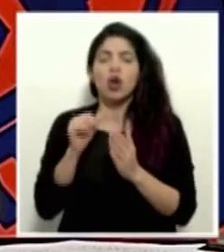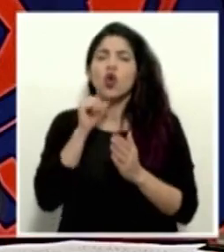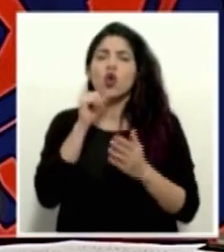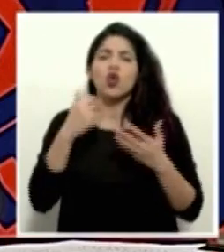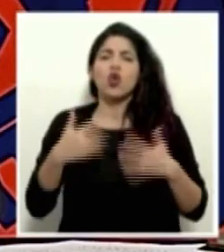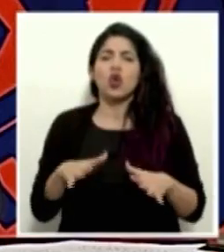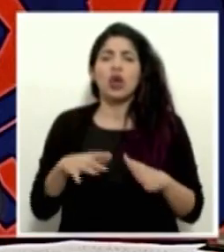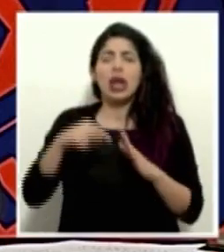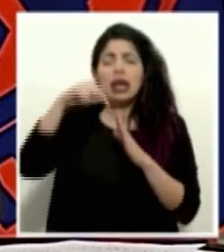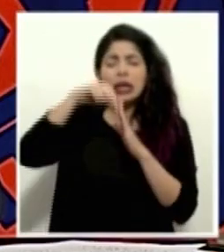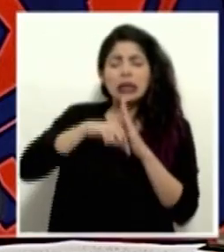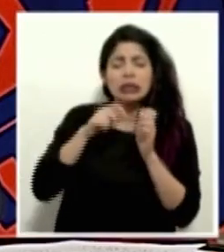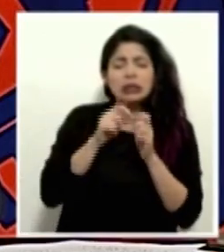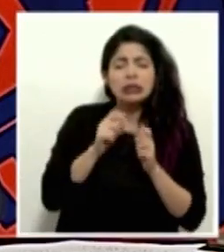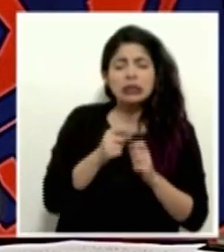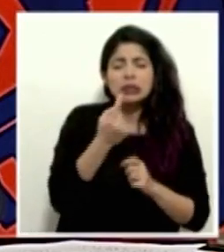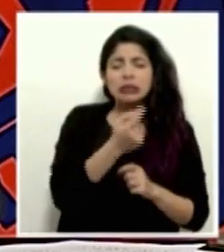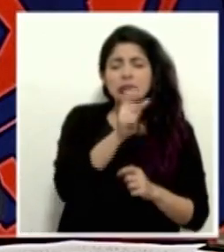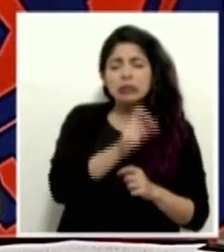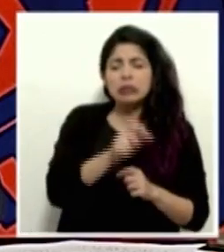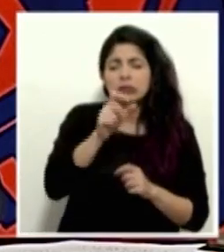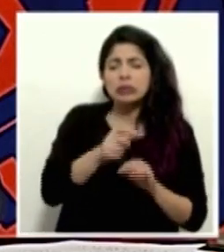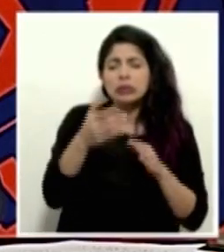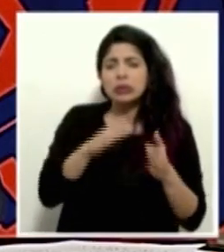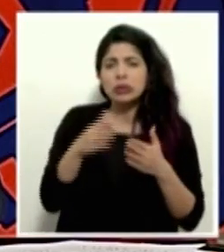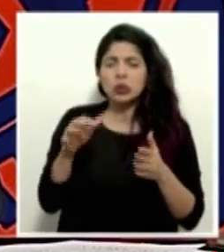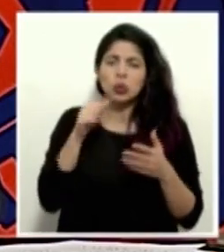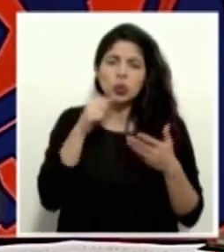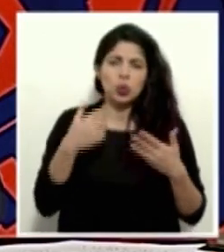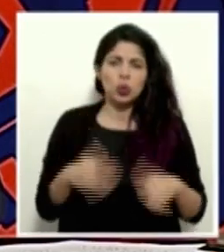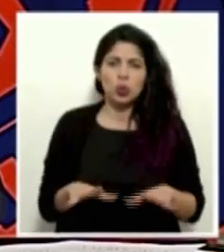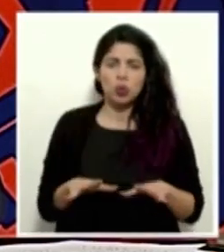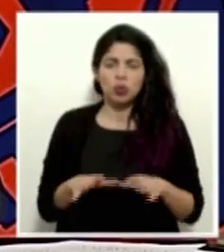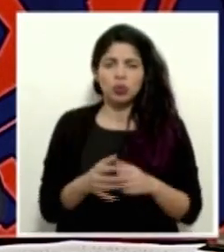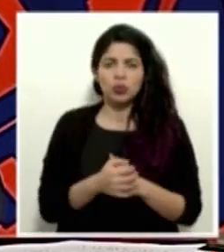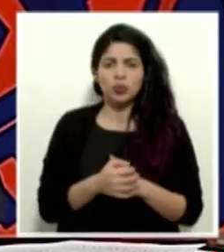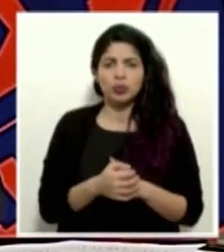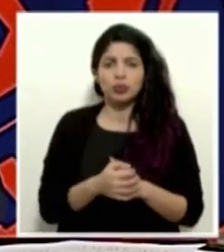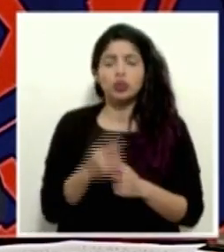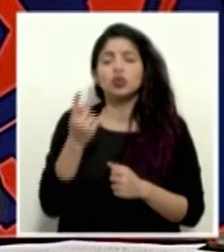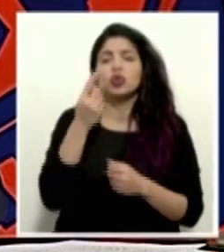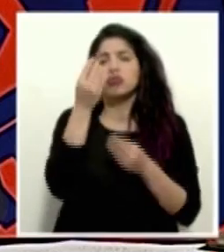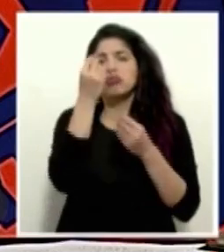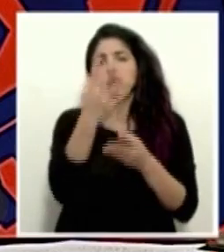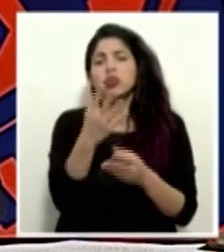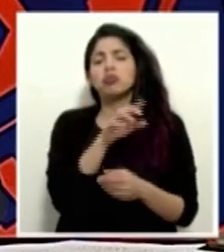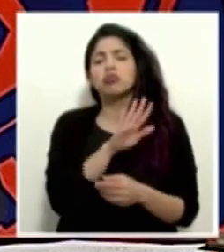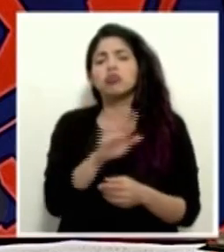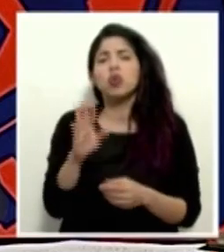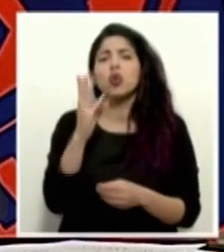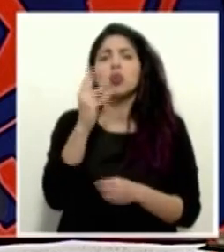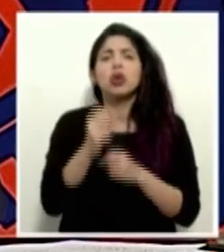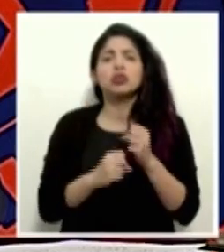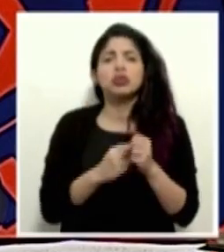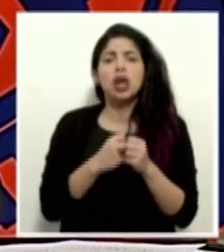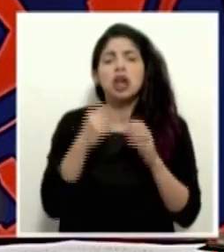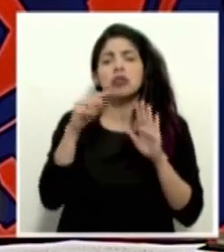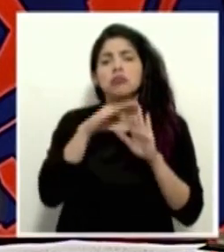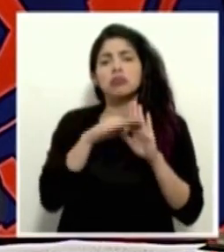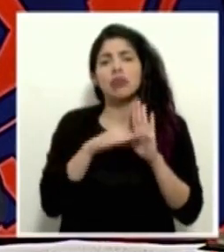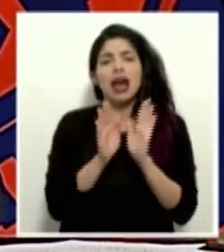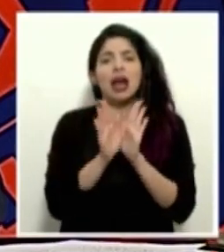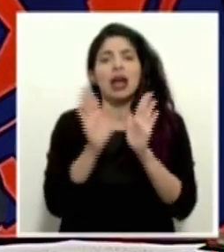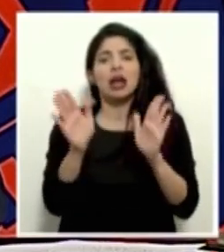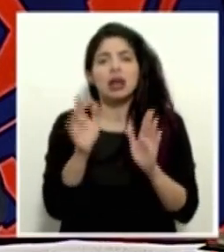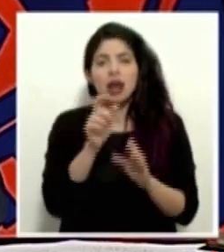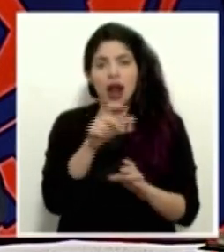en los detalles de los fallecidos, más allá de tal vez edades y algunas generalidades de